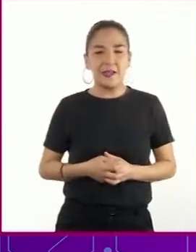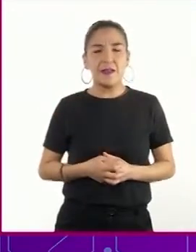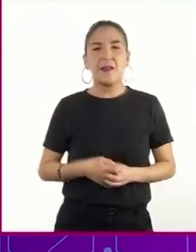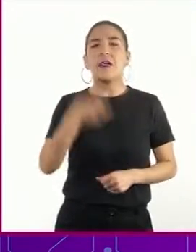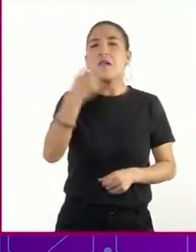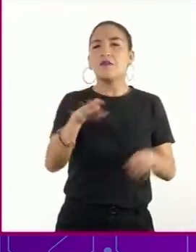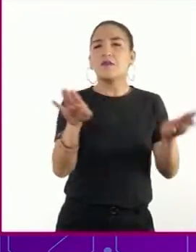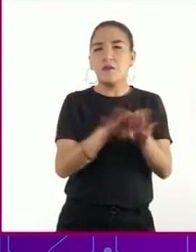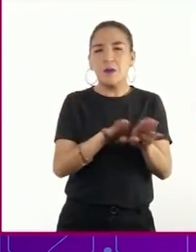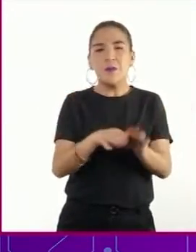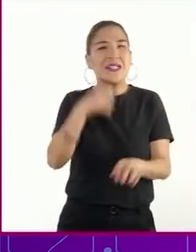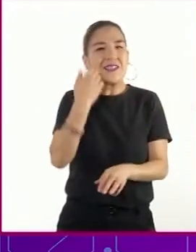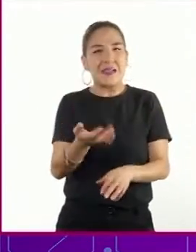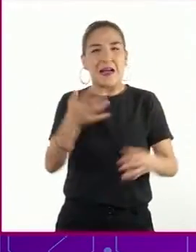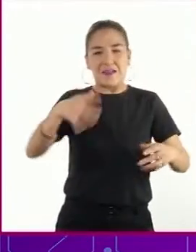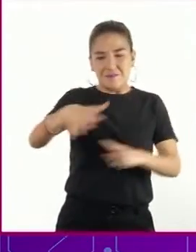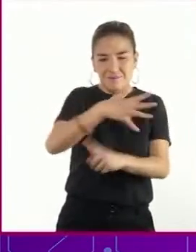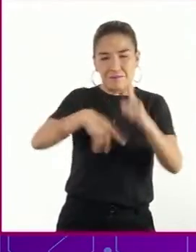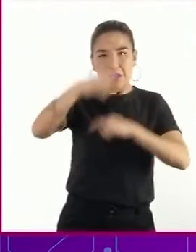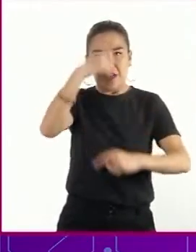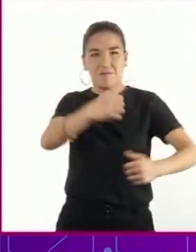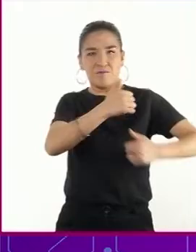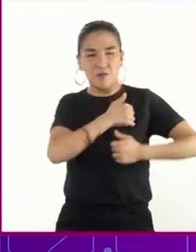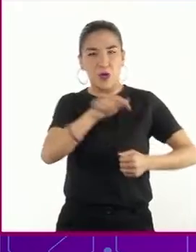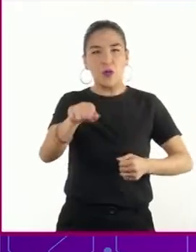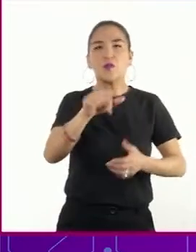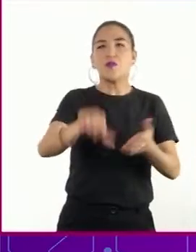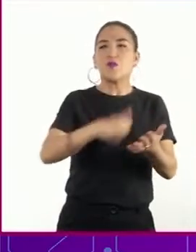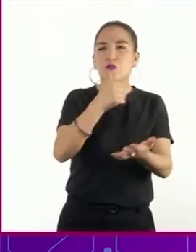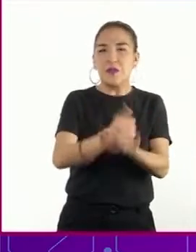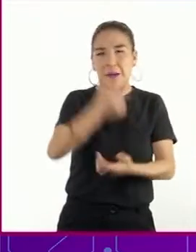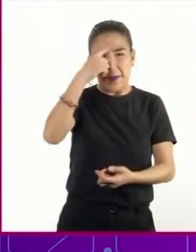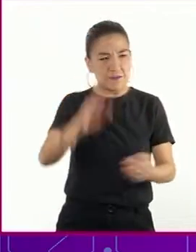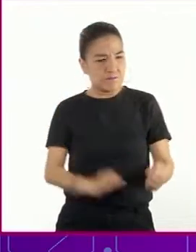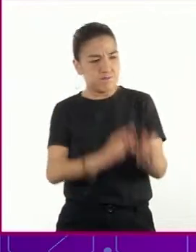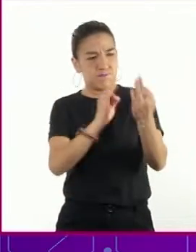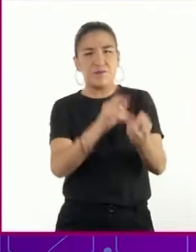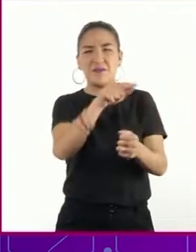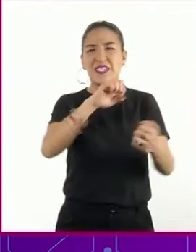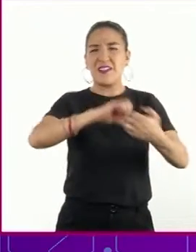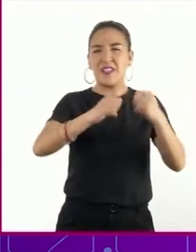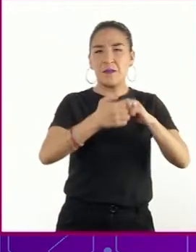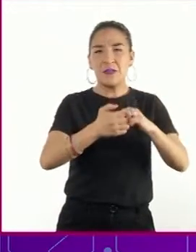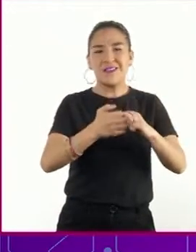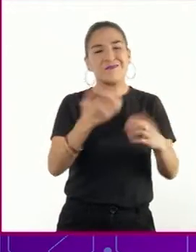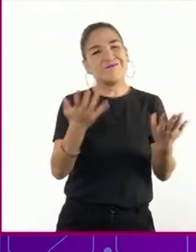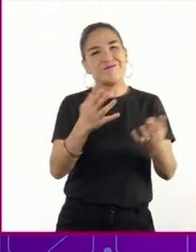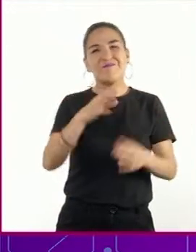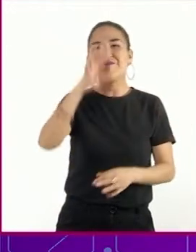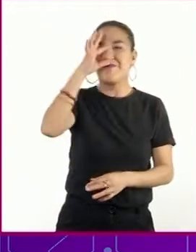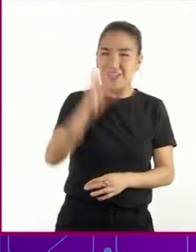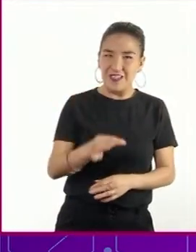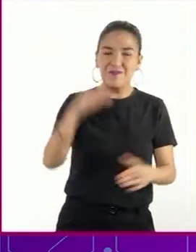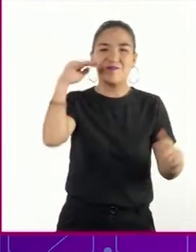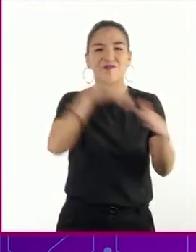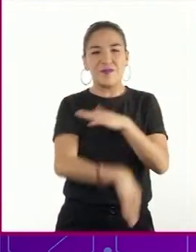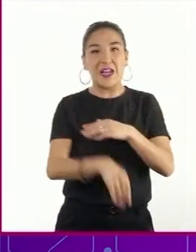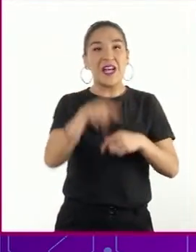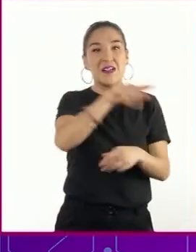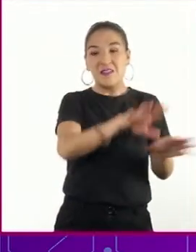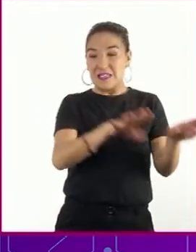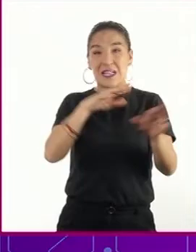régimen nazi por formar una milicia de ciudadanos que hiciera frente a sus enemigos fracasó. Los aliados tomaron Francia,